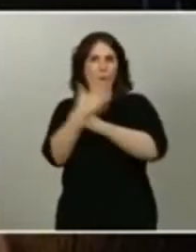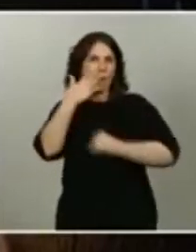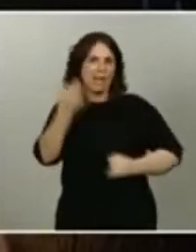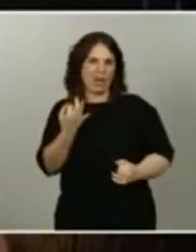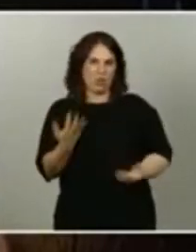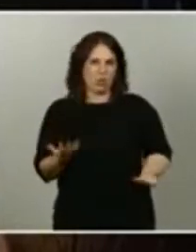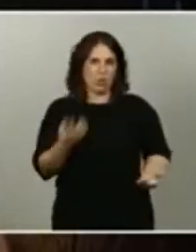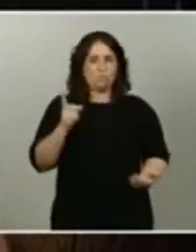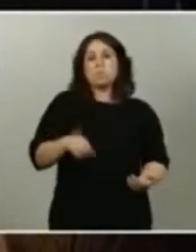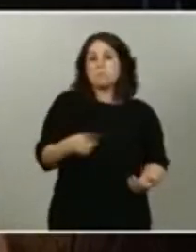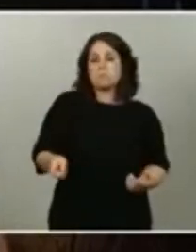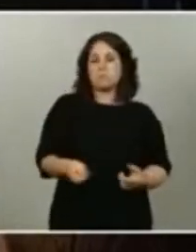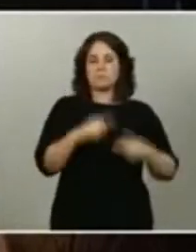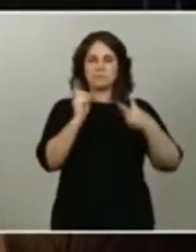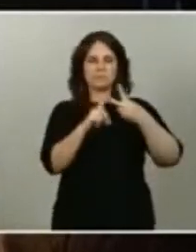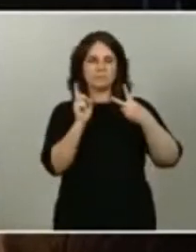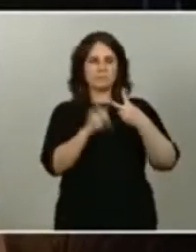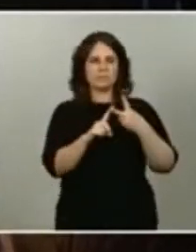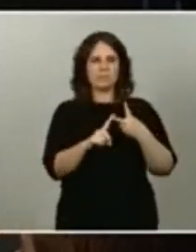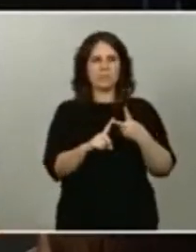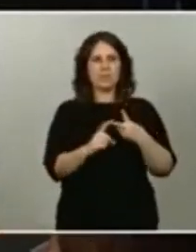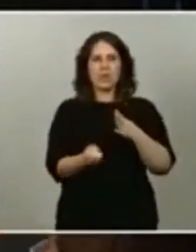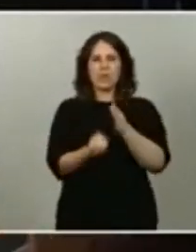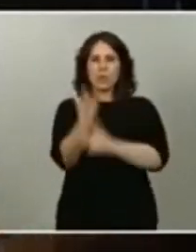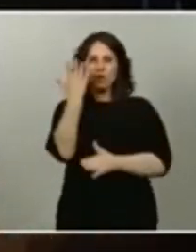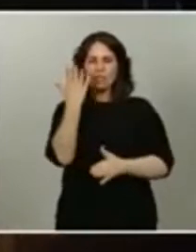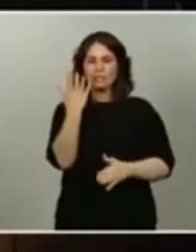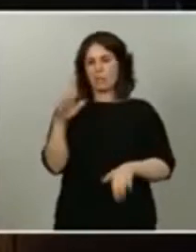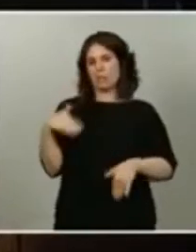preguntarle también por los brotes de coronavirus de estos días.